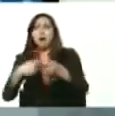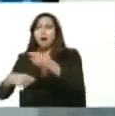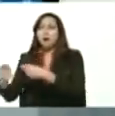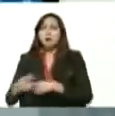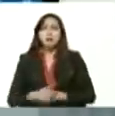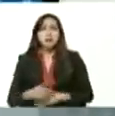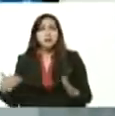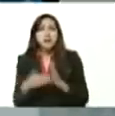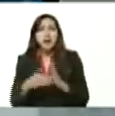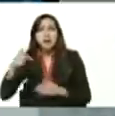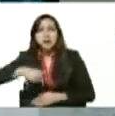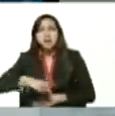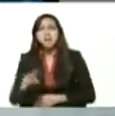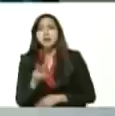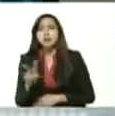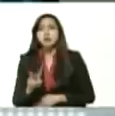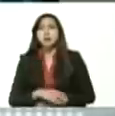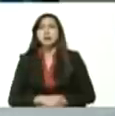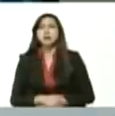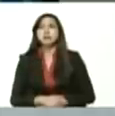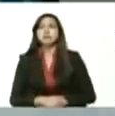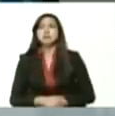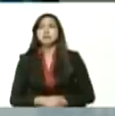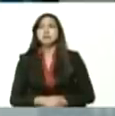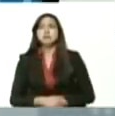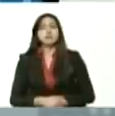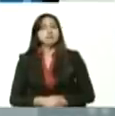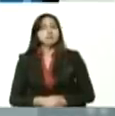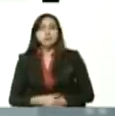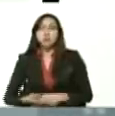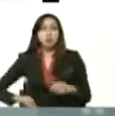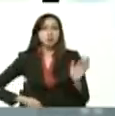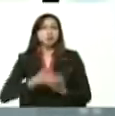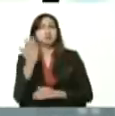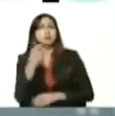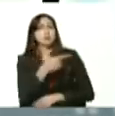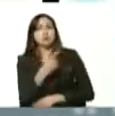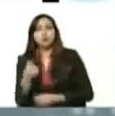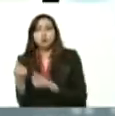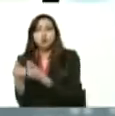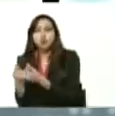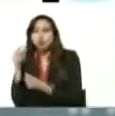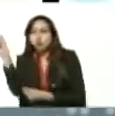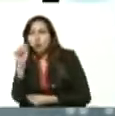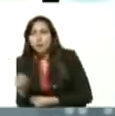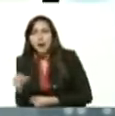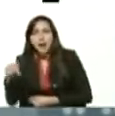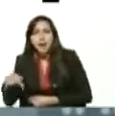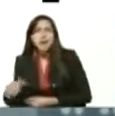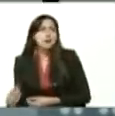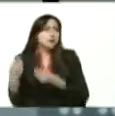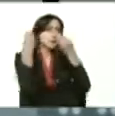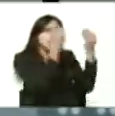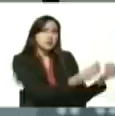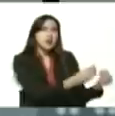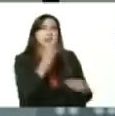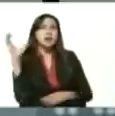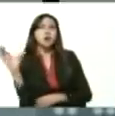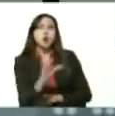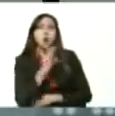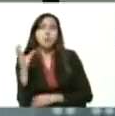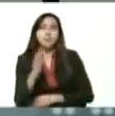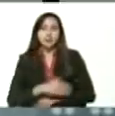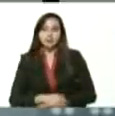del país. Se lo llevan del país. Ah, son instrumentos de primer orden